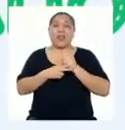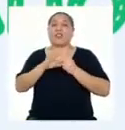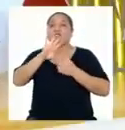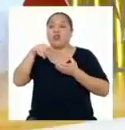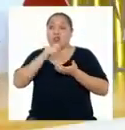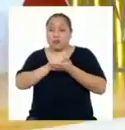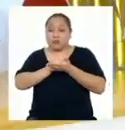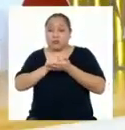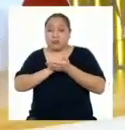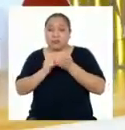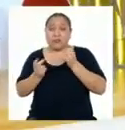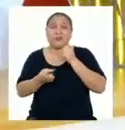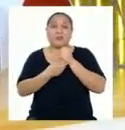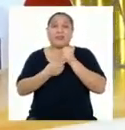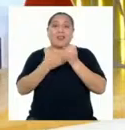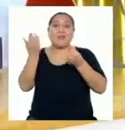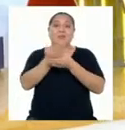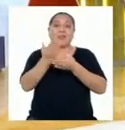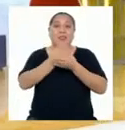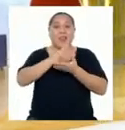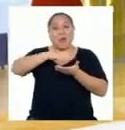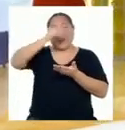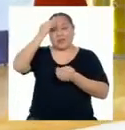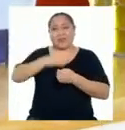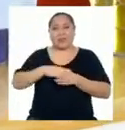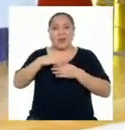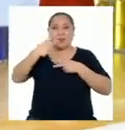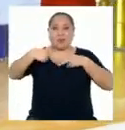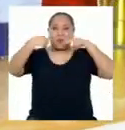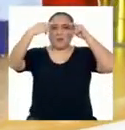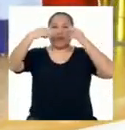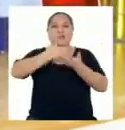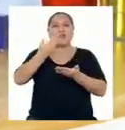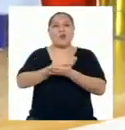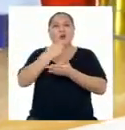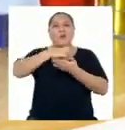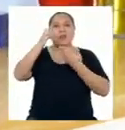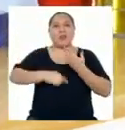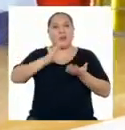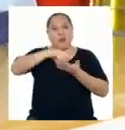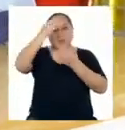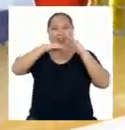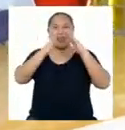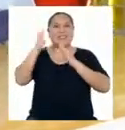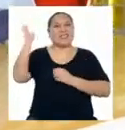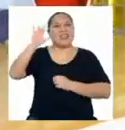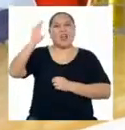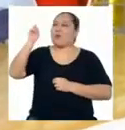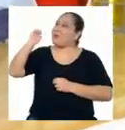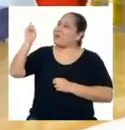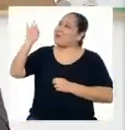aprendizajes. Nos vemos en un nuevo programa de Aprenda en Casa. ¡Chau, chicos y chicas! ¡Chau, profesor Gustavo!